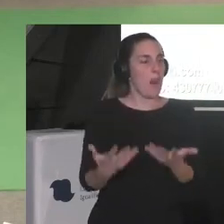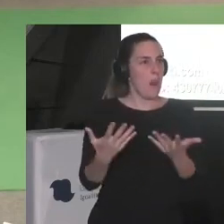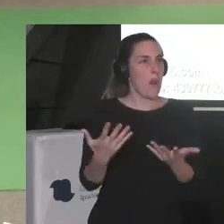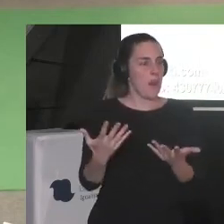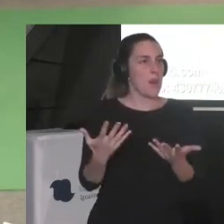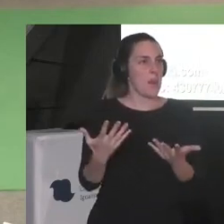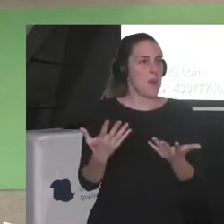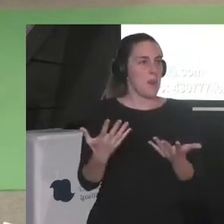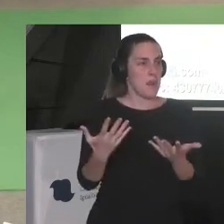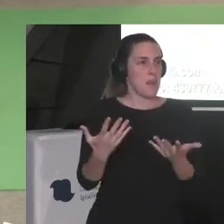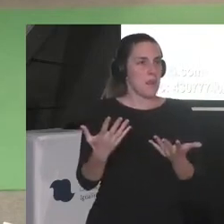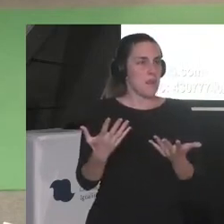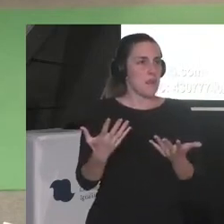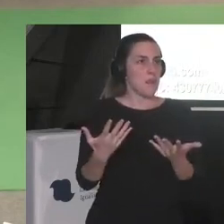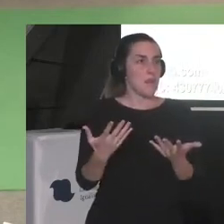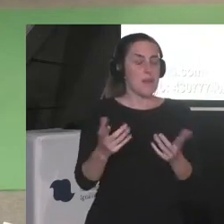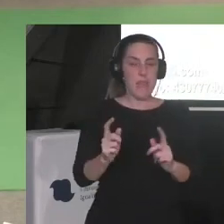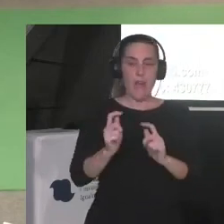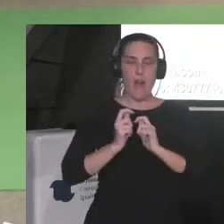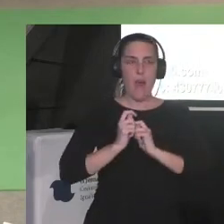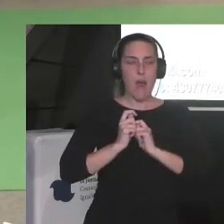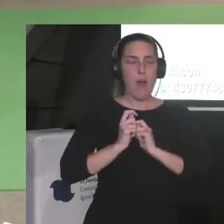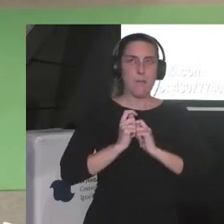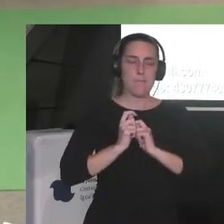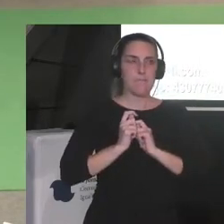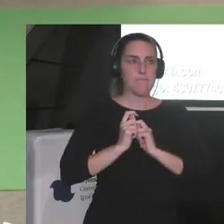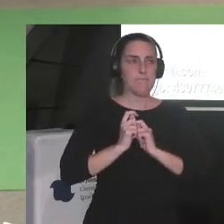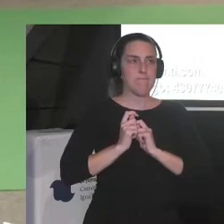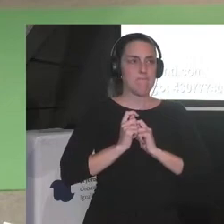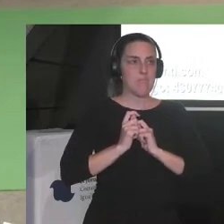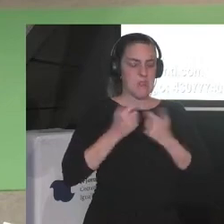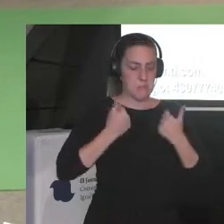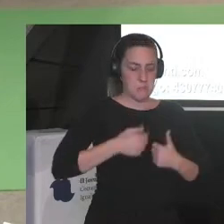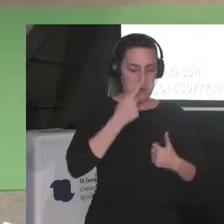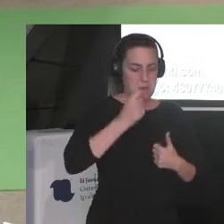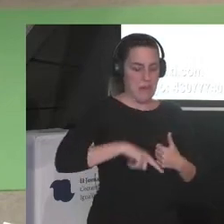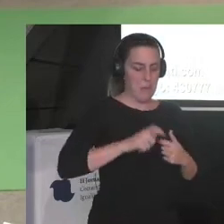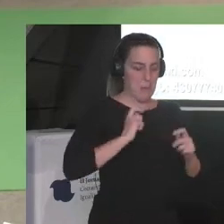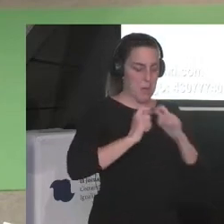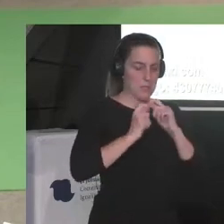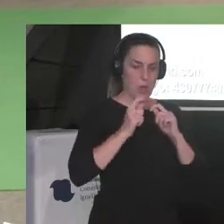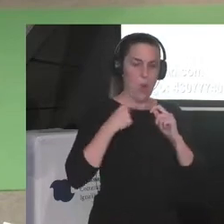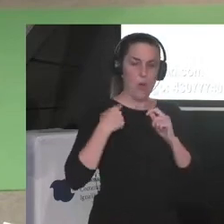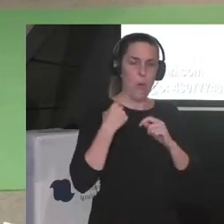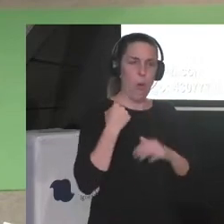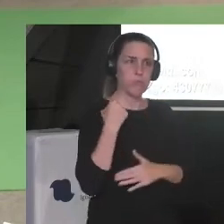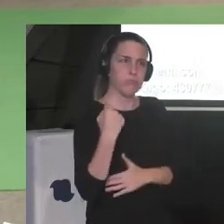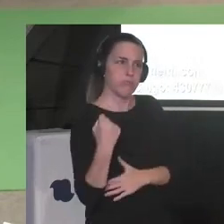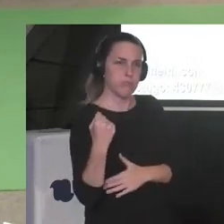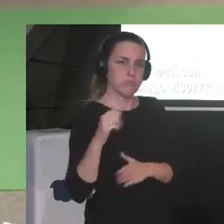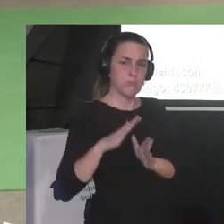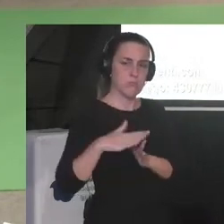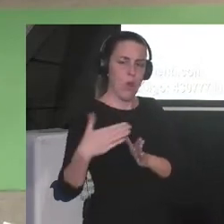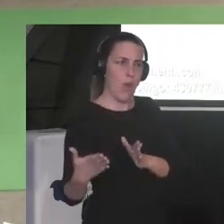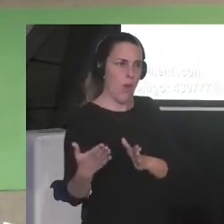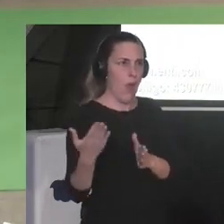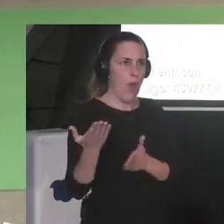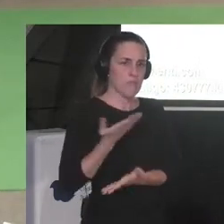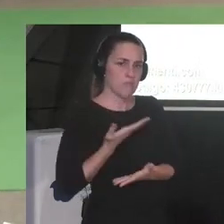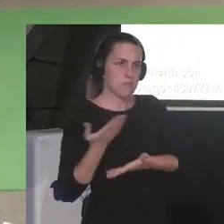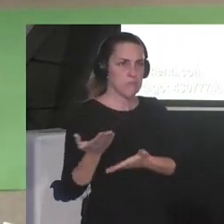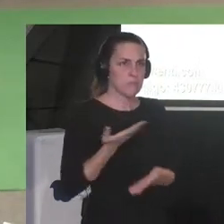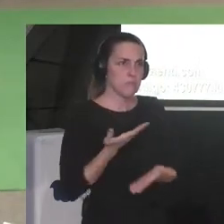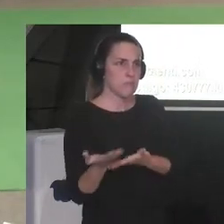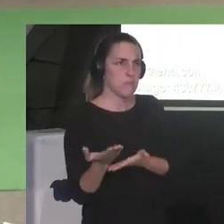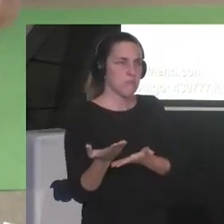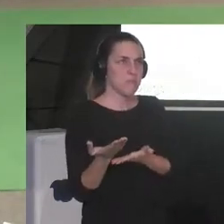constituir un nuevo espacio que no te haga sentir como una mierda ¿no? por ser periodista ¿no? sino que estar trabajando con colegas estar trabajando en